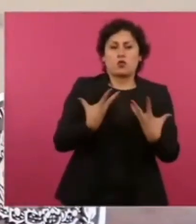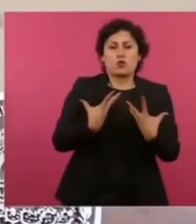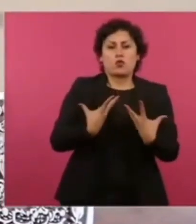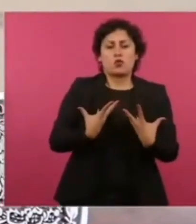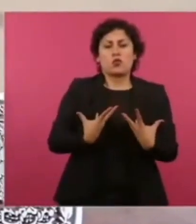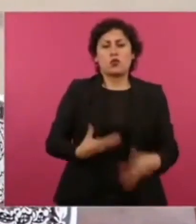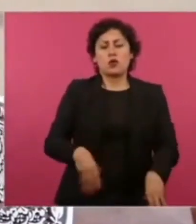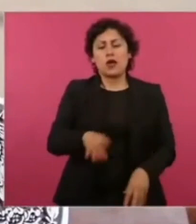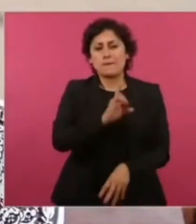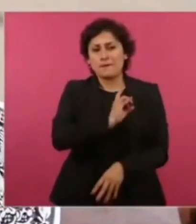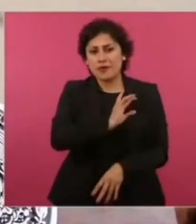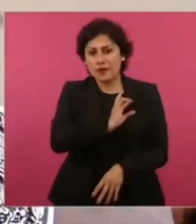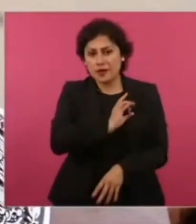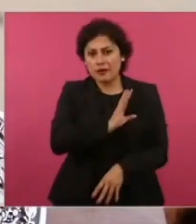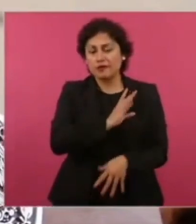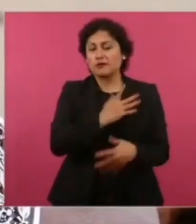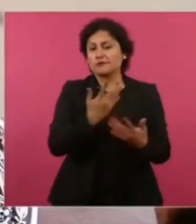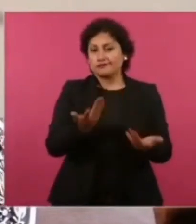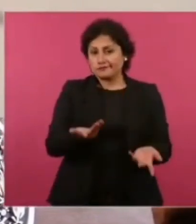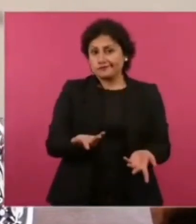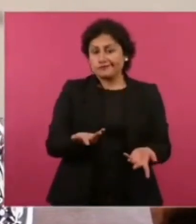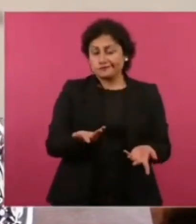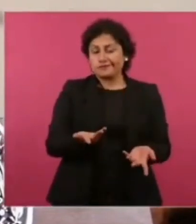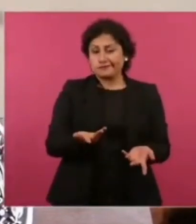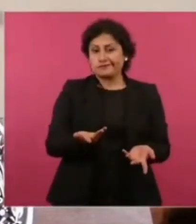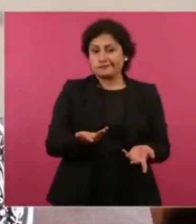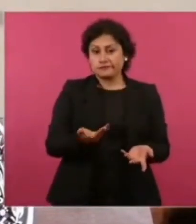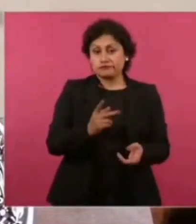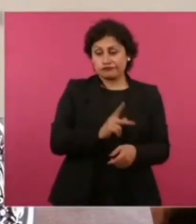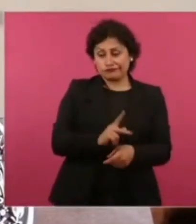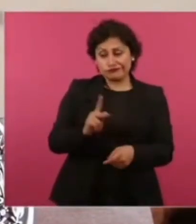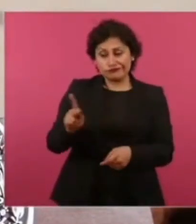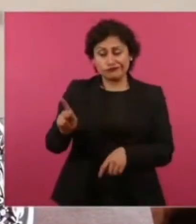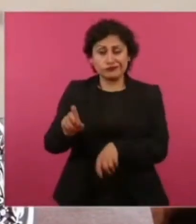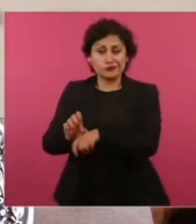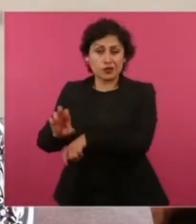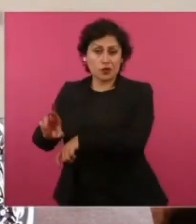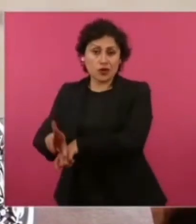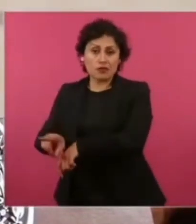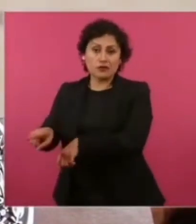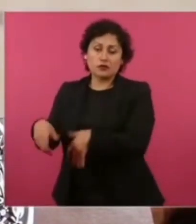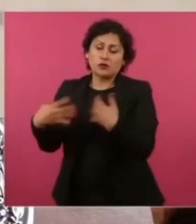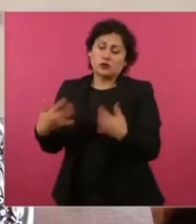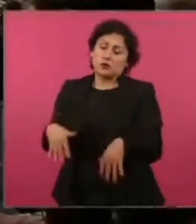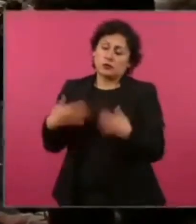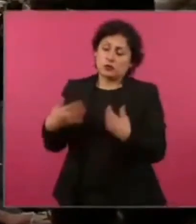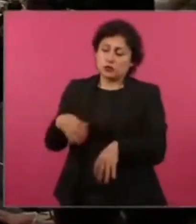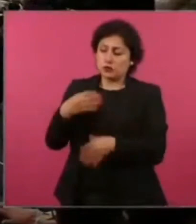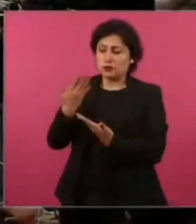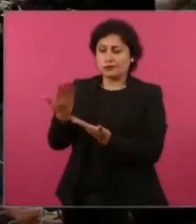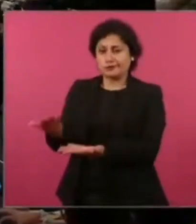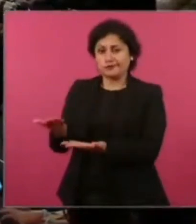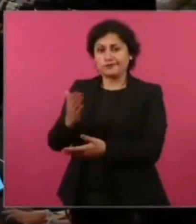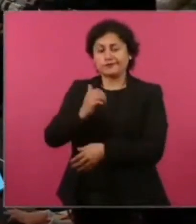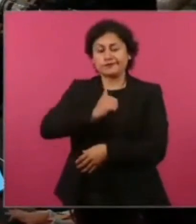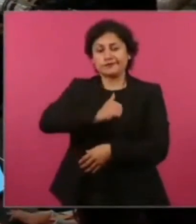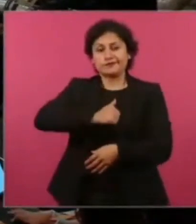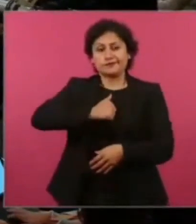eso lamentamos mucho que esto haya pasado en